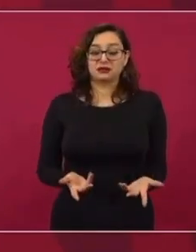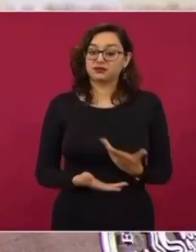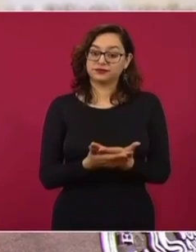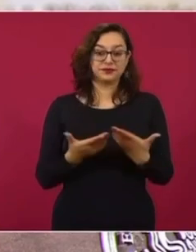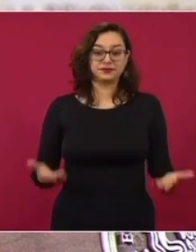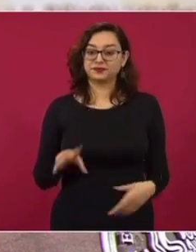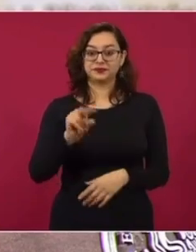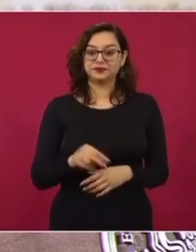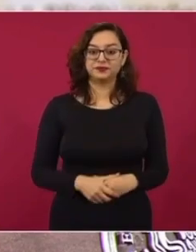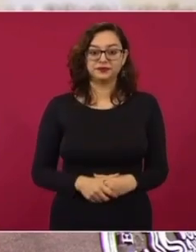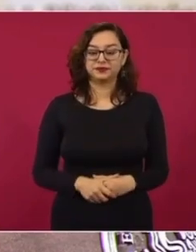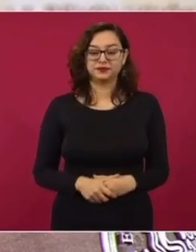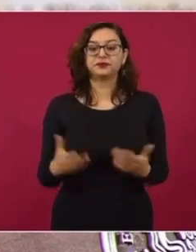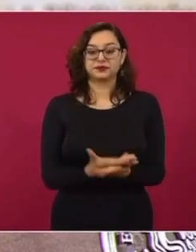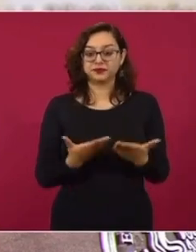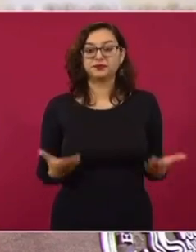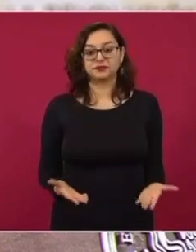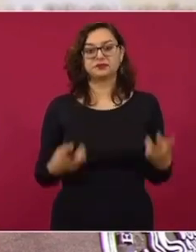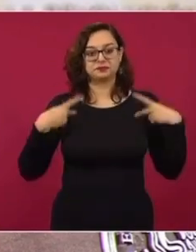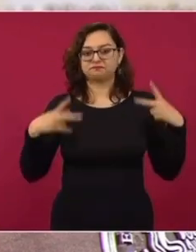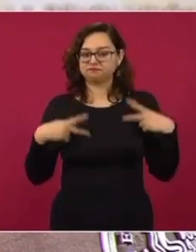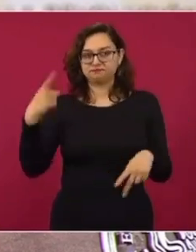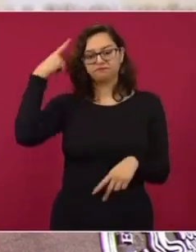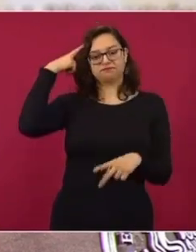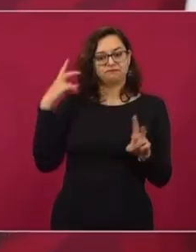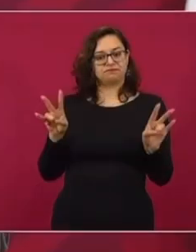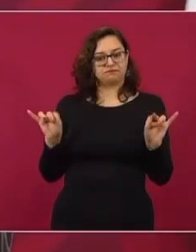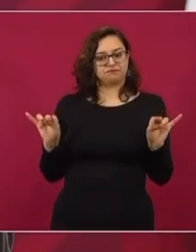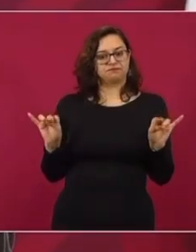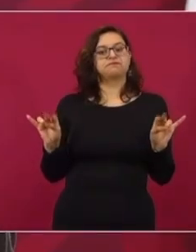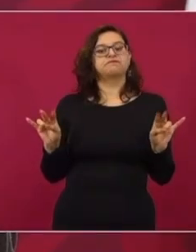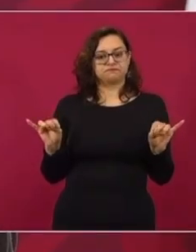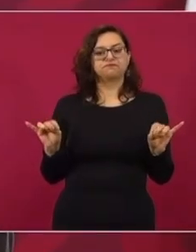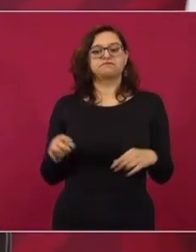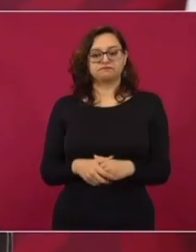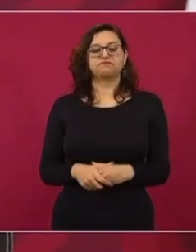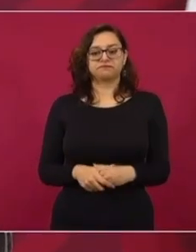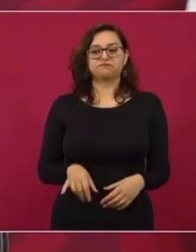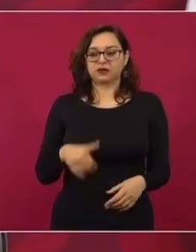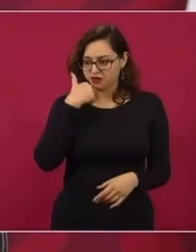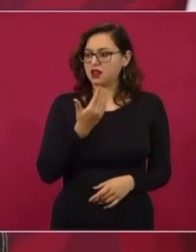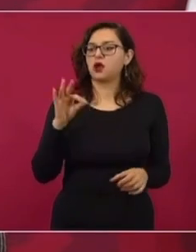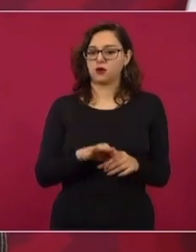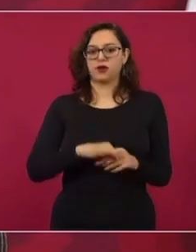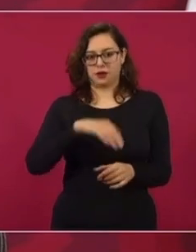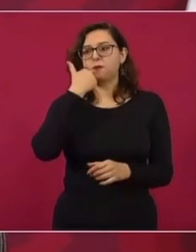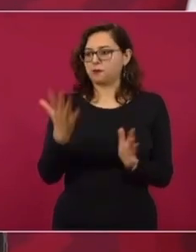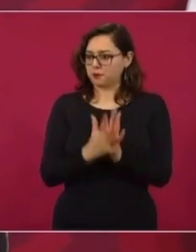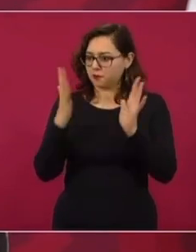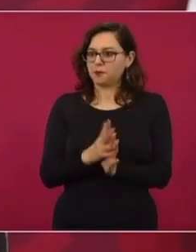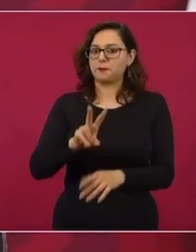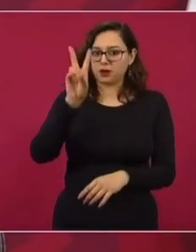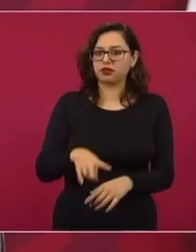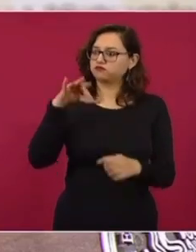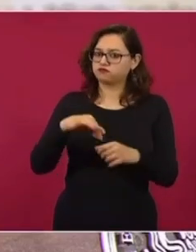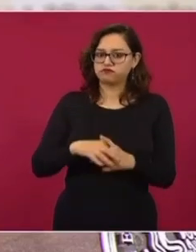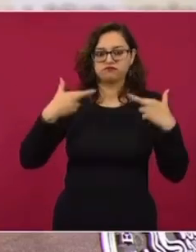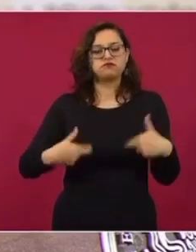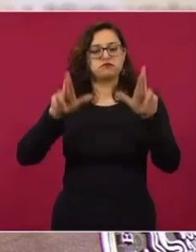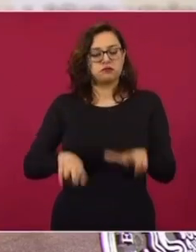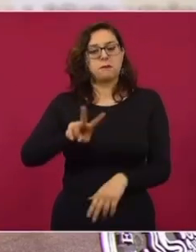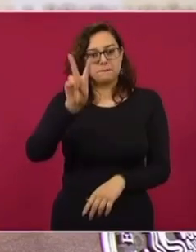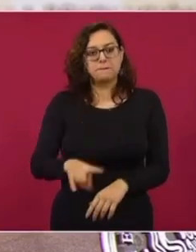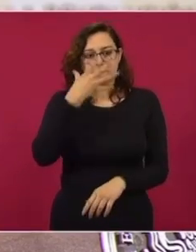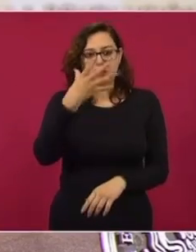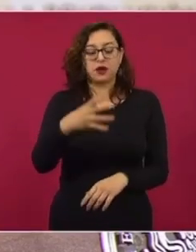Ahora no, ahora la gente ya está, los trabajadores, están muy interesados en que tengan auténticos representantes. Y para